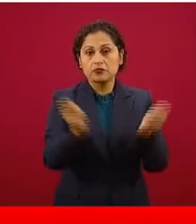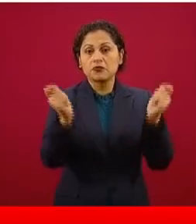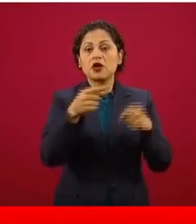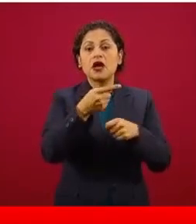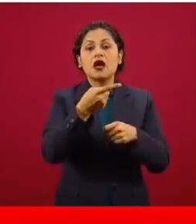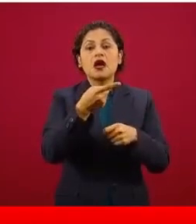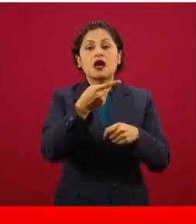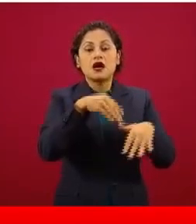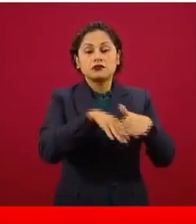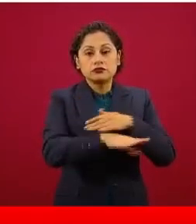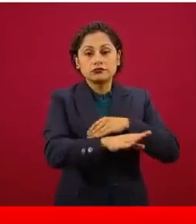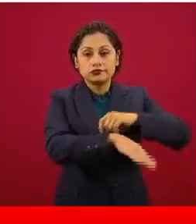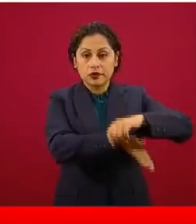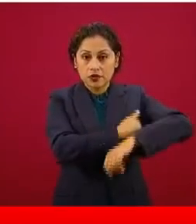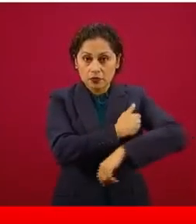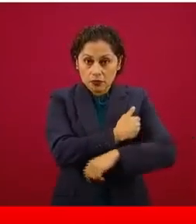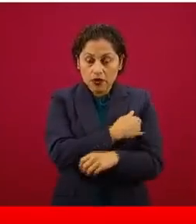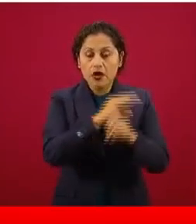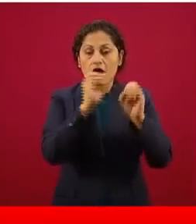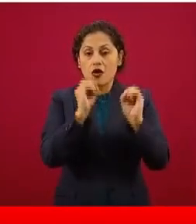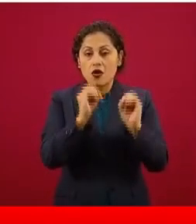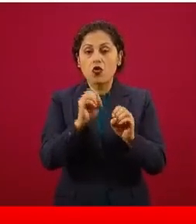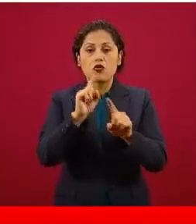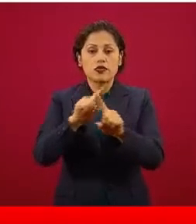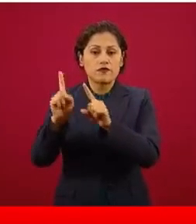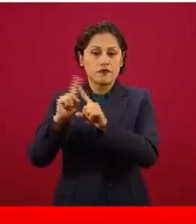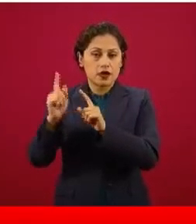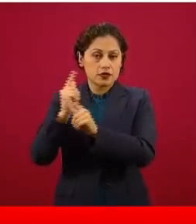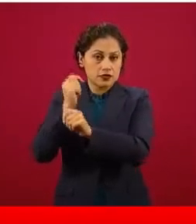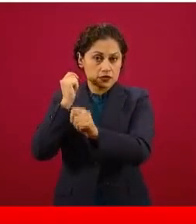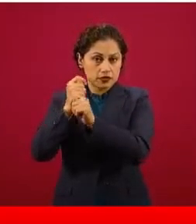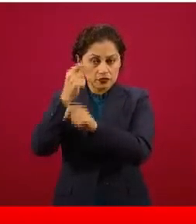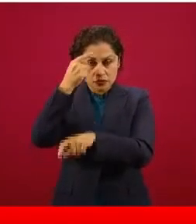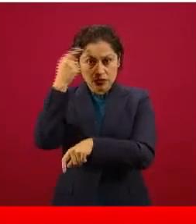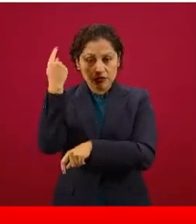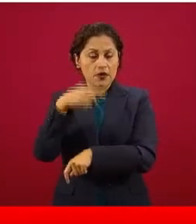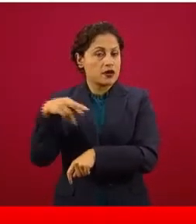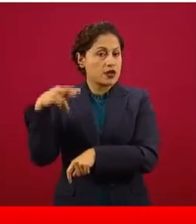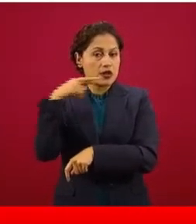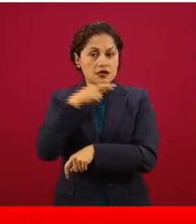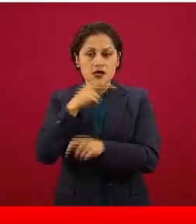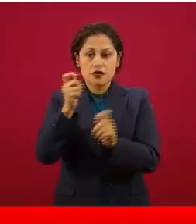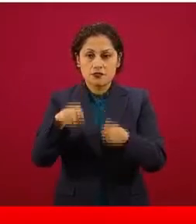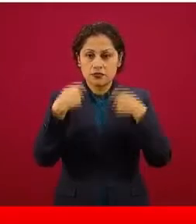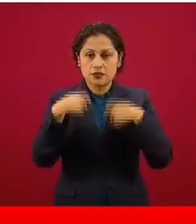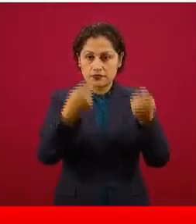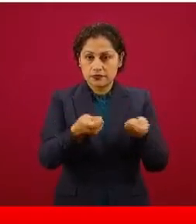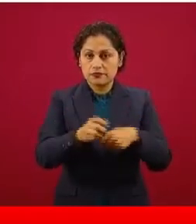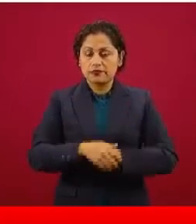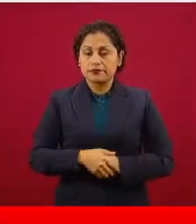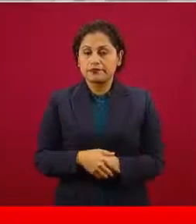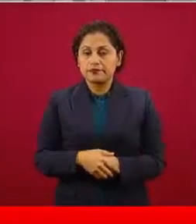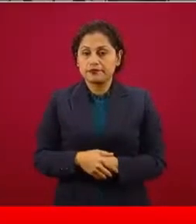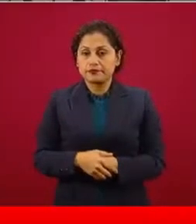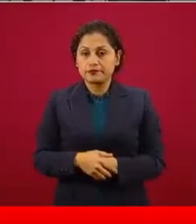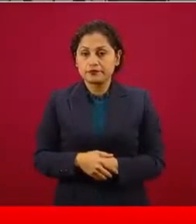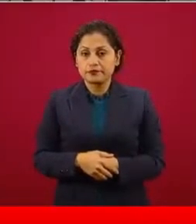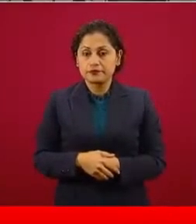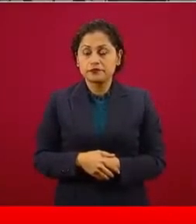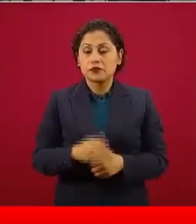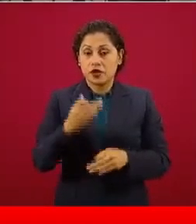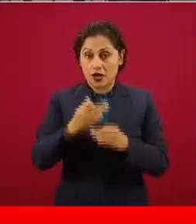almacenes y con el transporte para poder llegar lo más rápido posible a todas las entidades federativas. Aprovecho el espacio